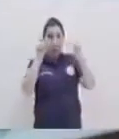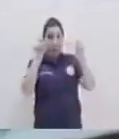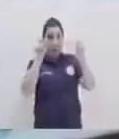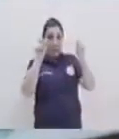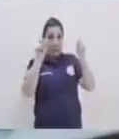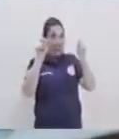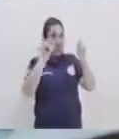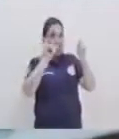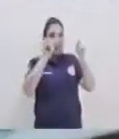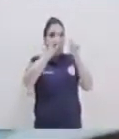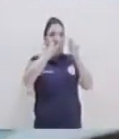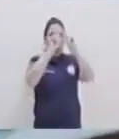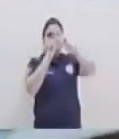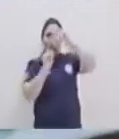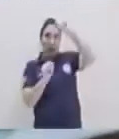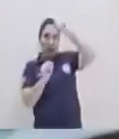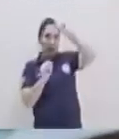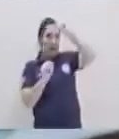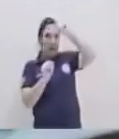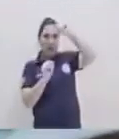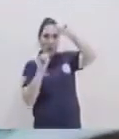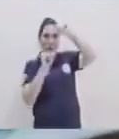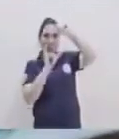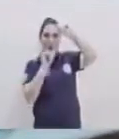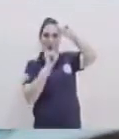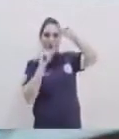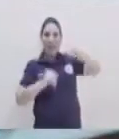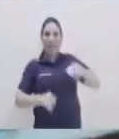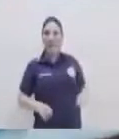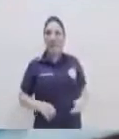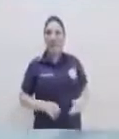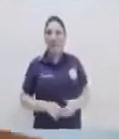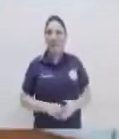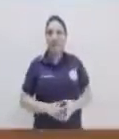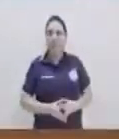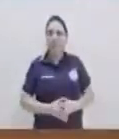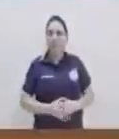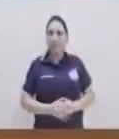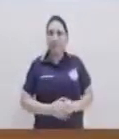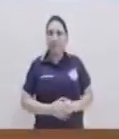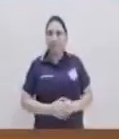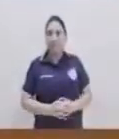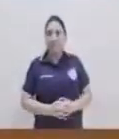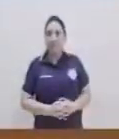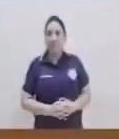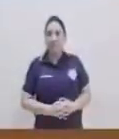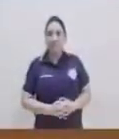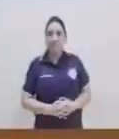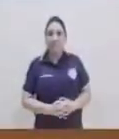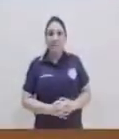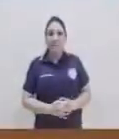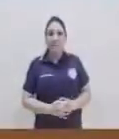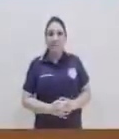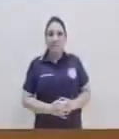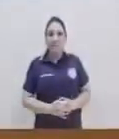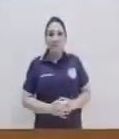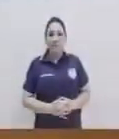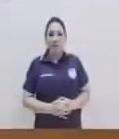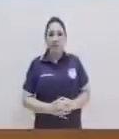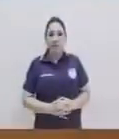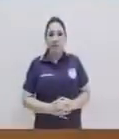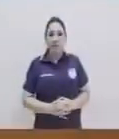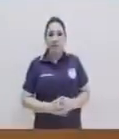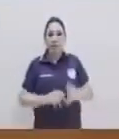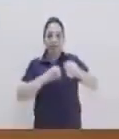del punto F al punto R y del punto R al punto